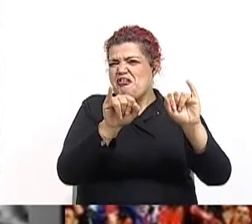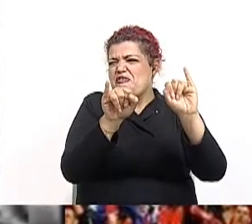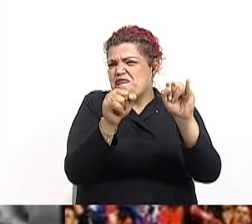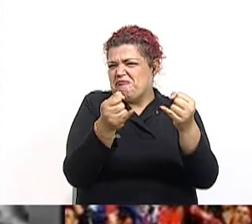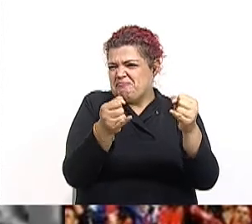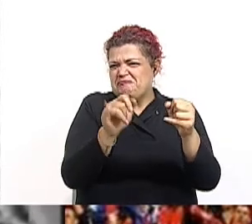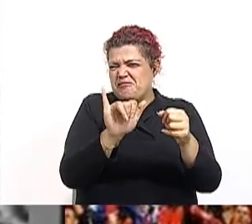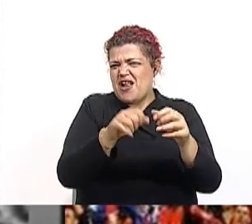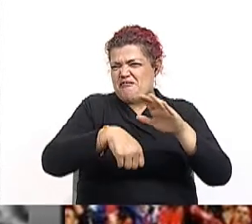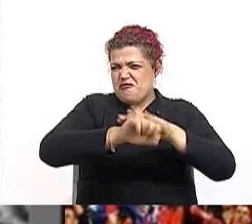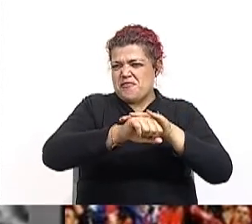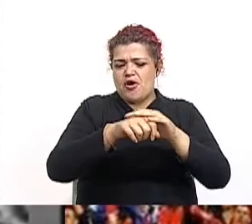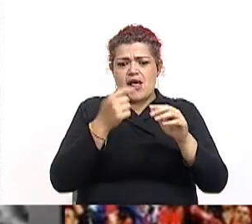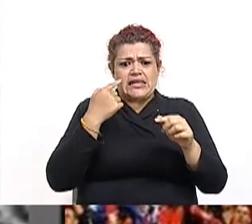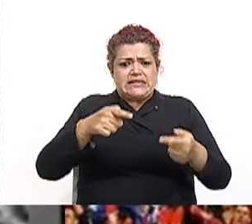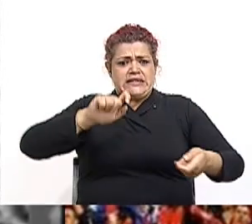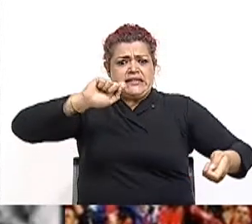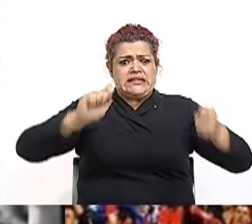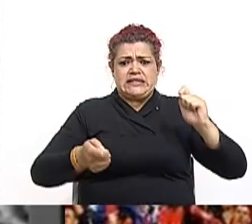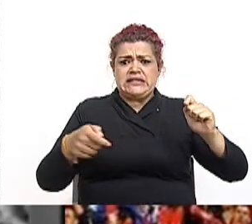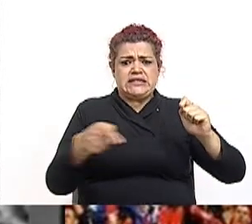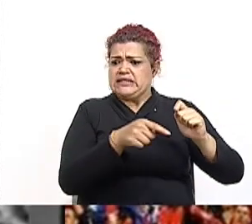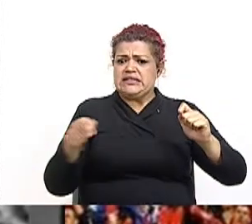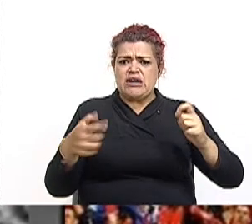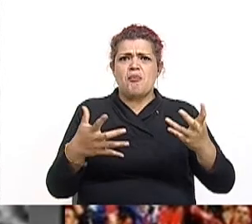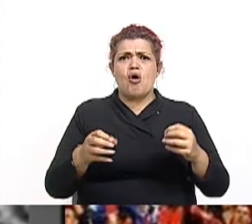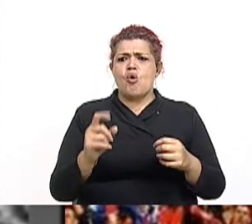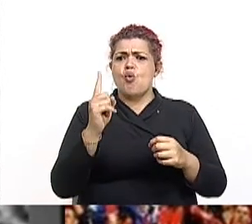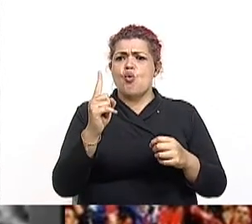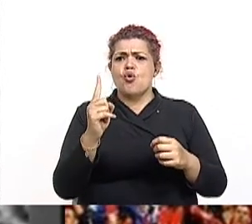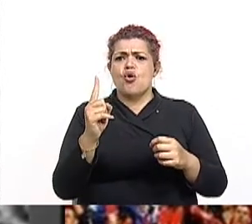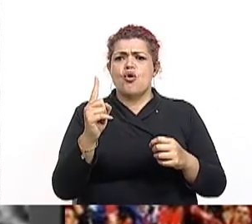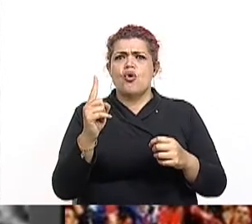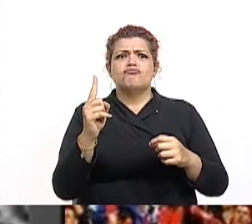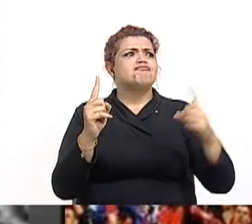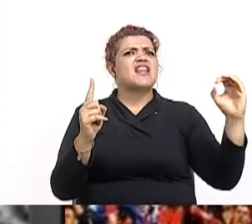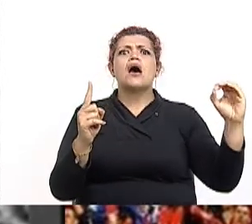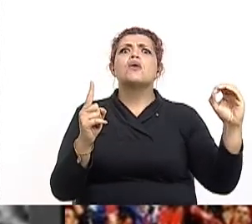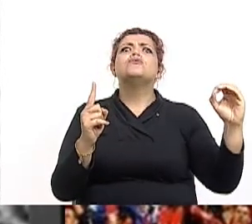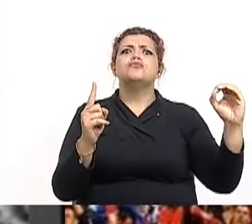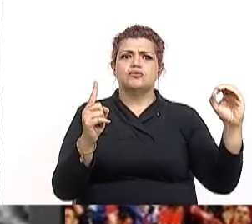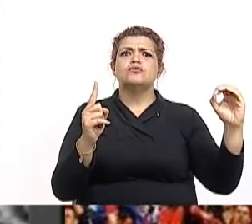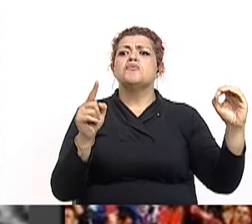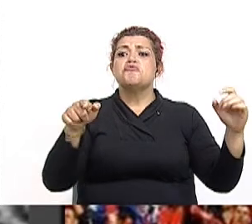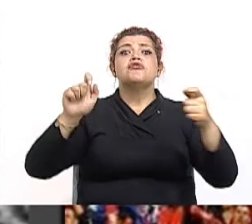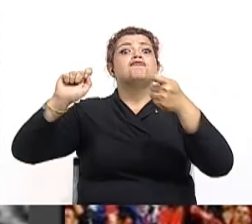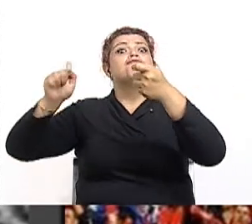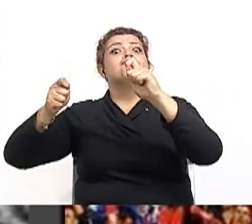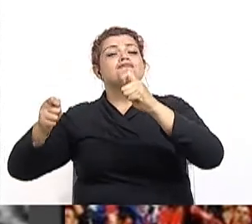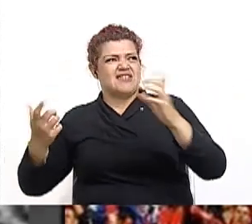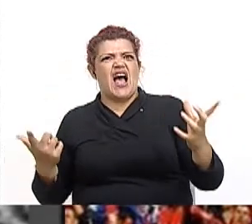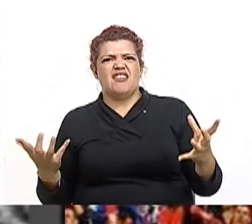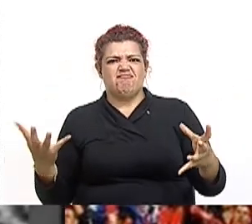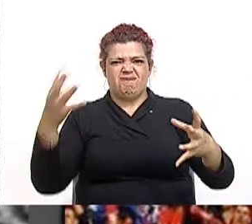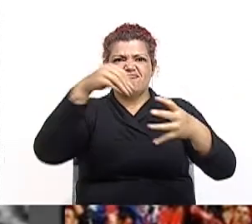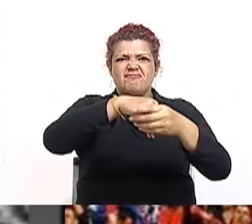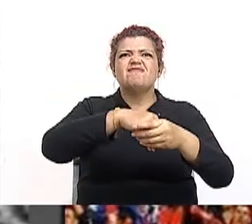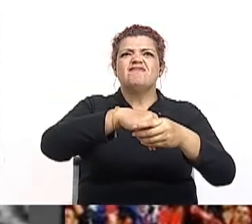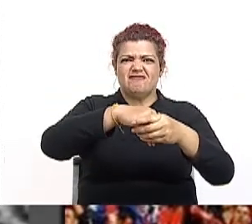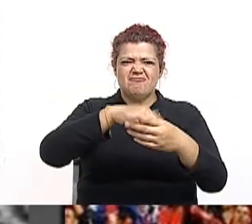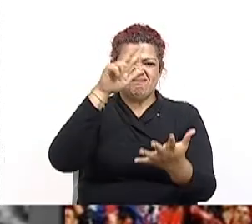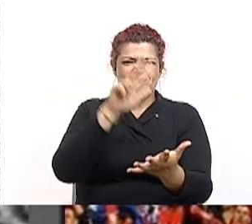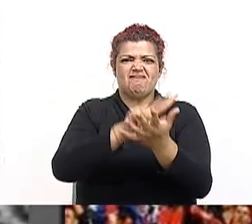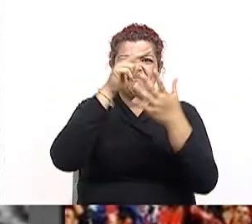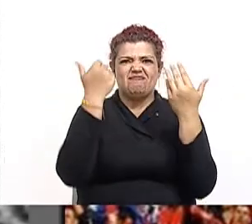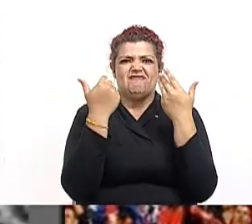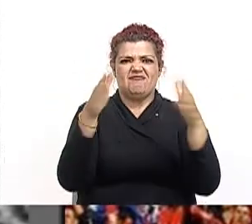reformista con victoria de los reformadores de uno por cero. Gran triunfo del cuadro reformista y la reforma social es una realidad ya en el país. Calderón Guardia es cargado